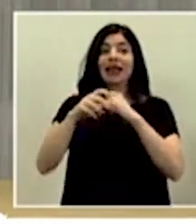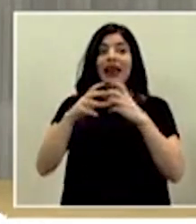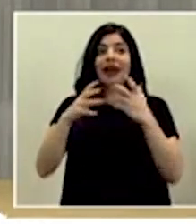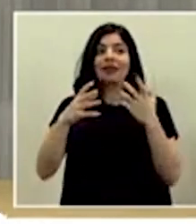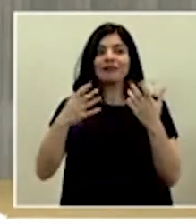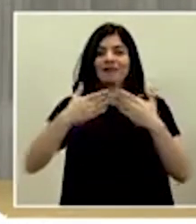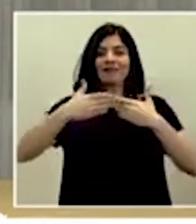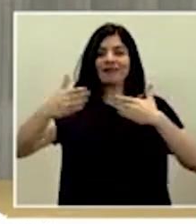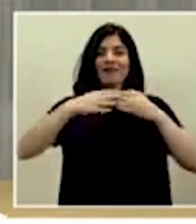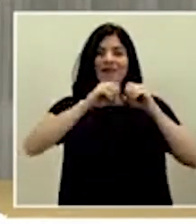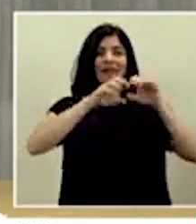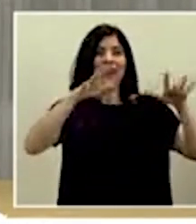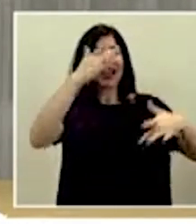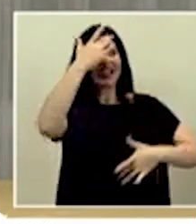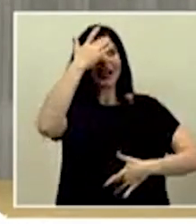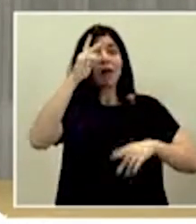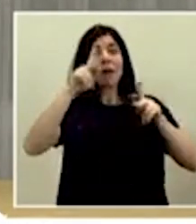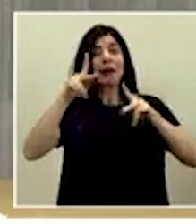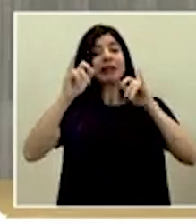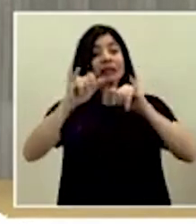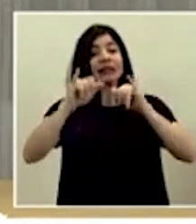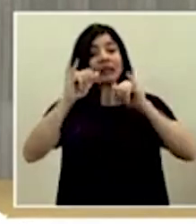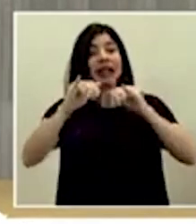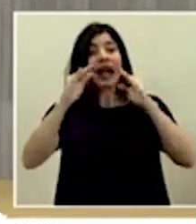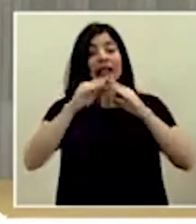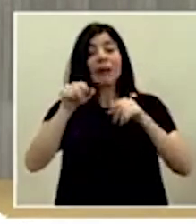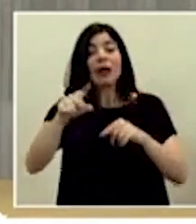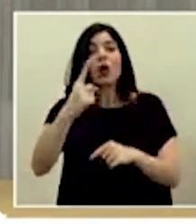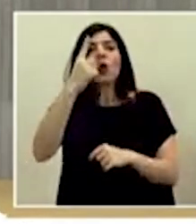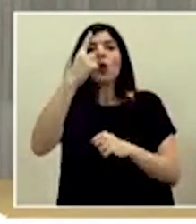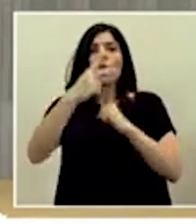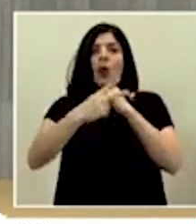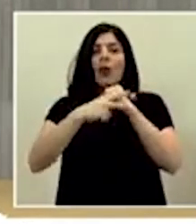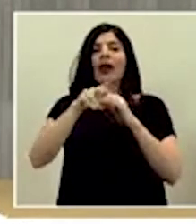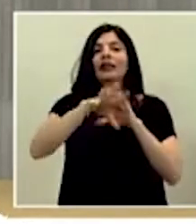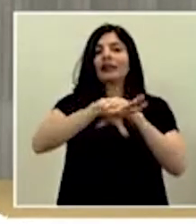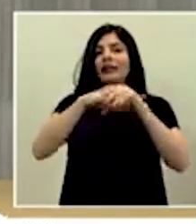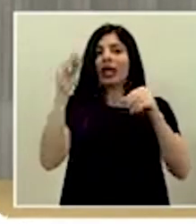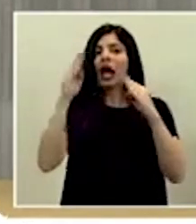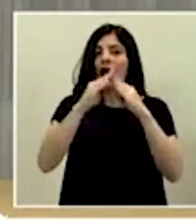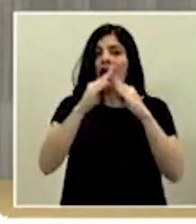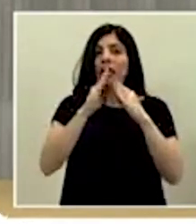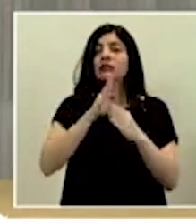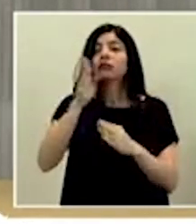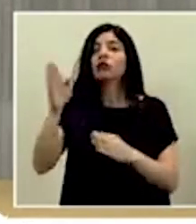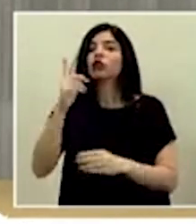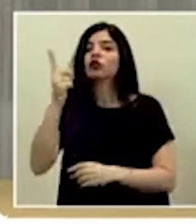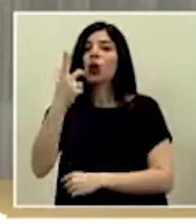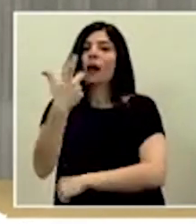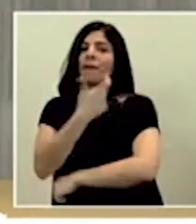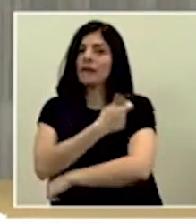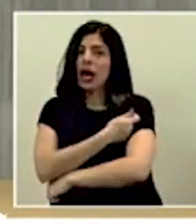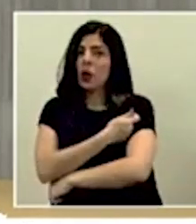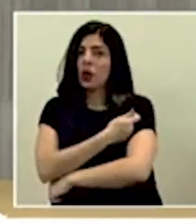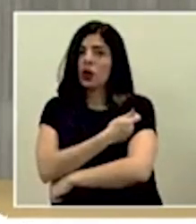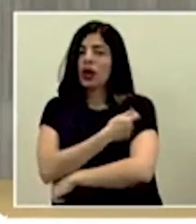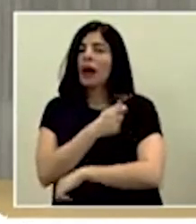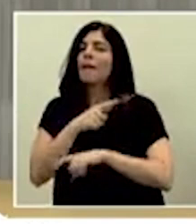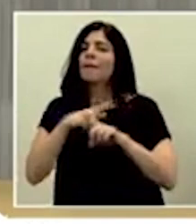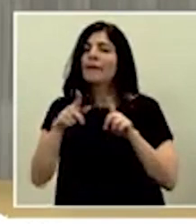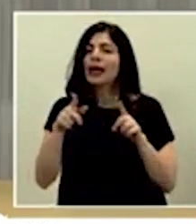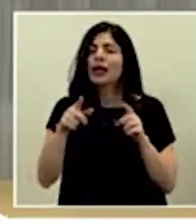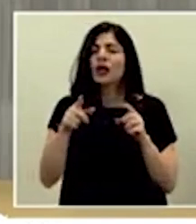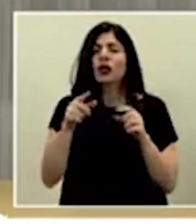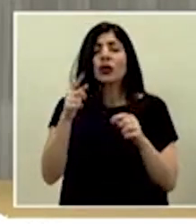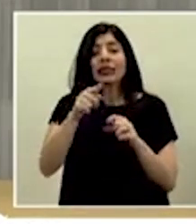epidemia estamos haciendo un llamado a salir de su casa a vacunarse, pero es bajo unos criterios